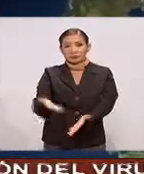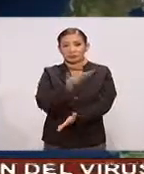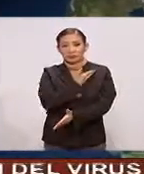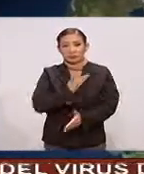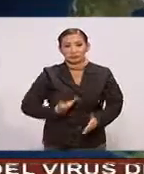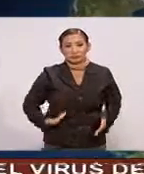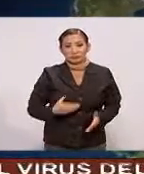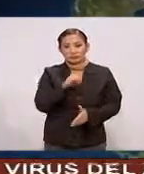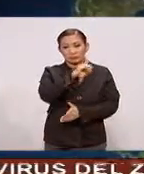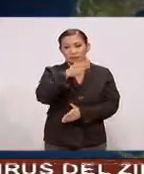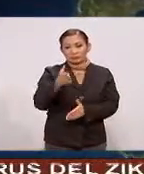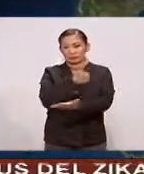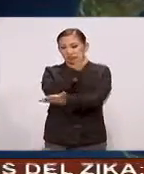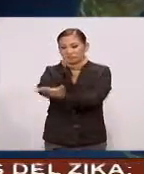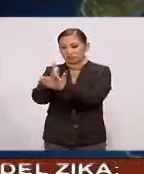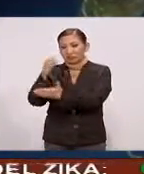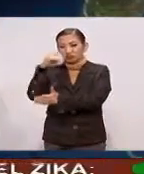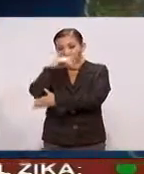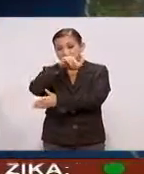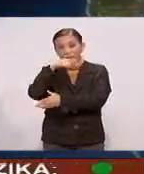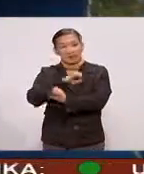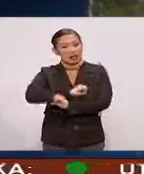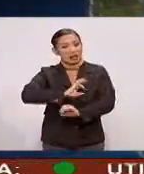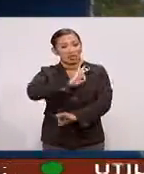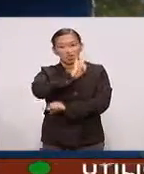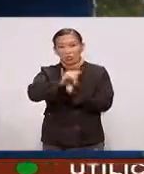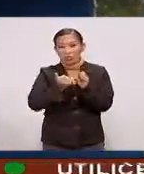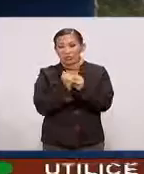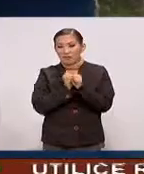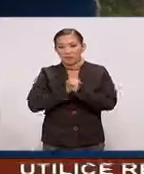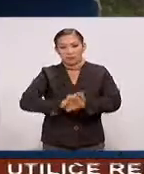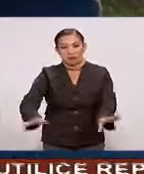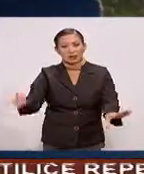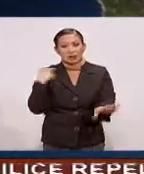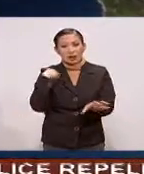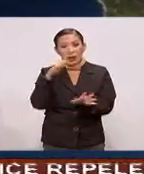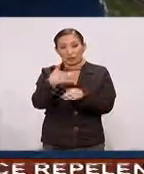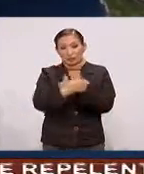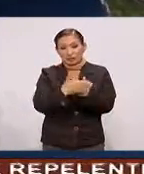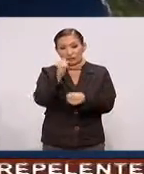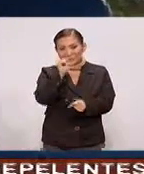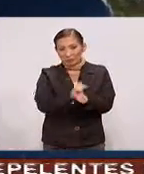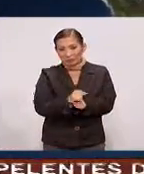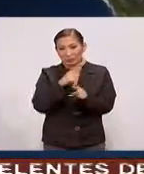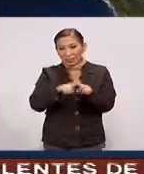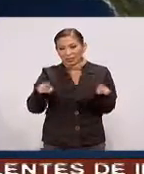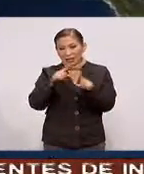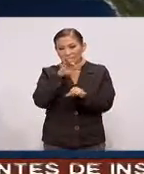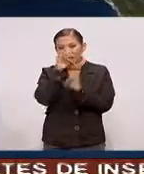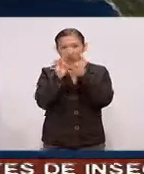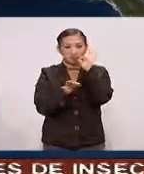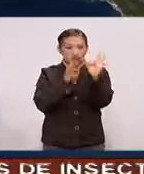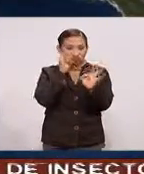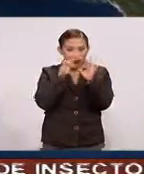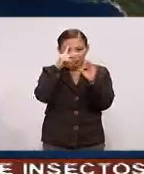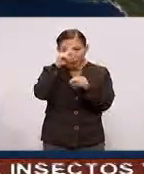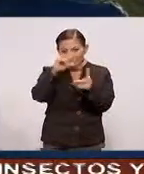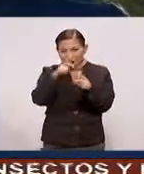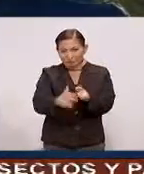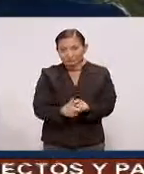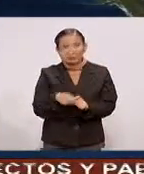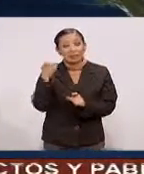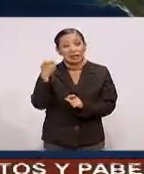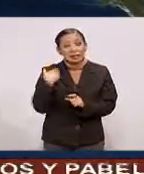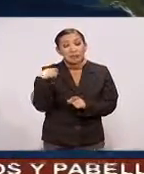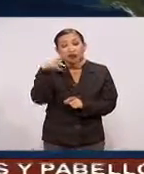Barack Obama A Cuba Le tendremos por supuesto Toda la información A partir de la próxima semana En los distintos noticiarios De México Al